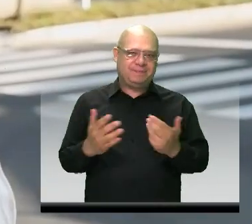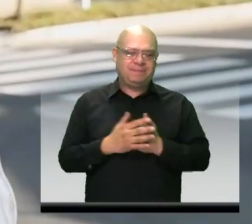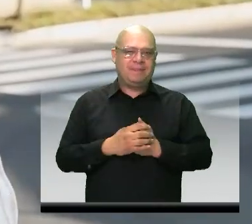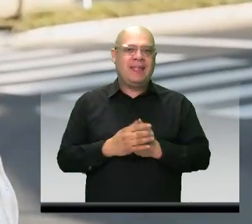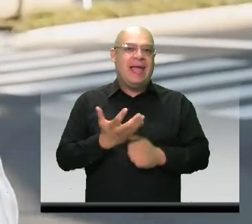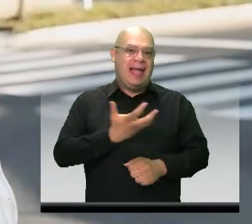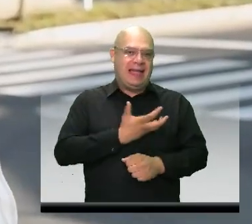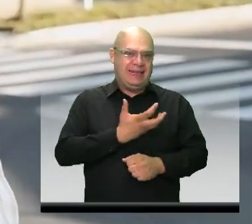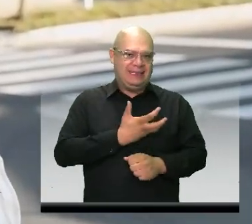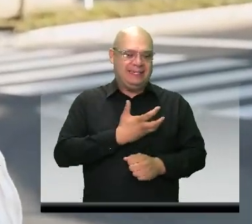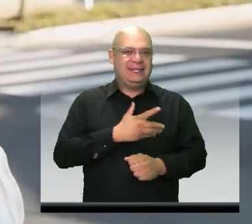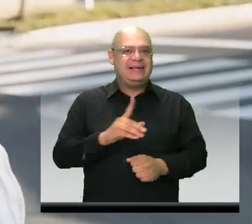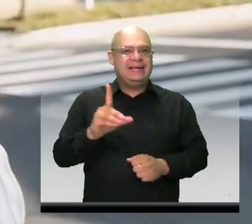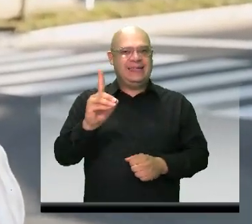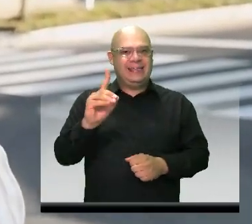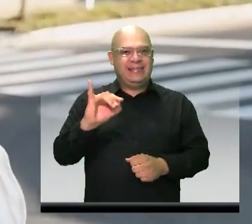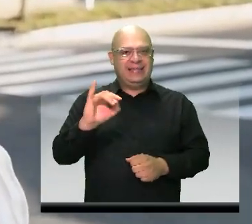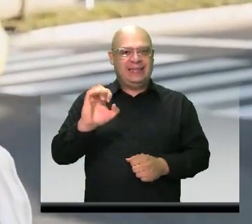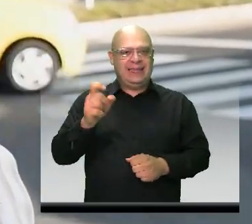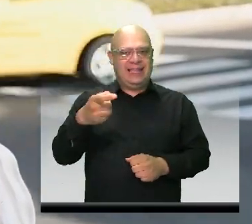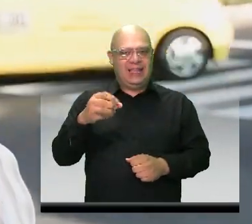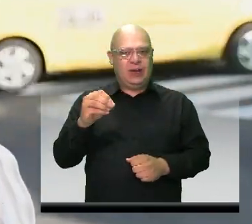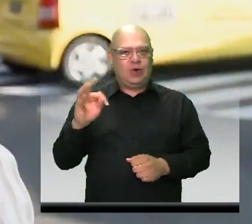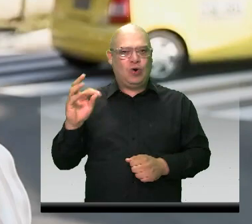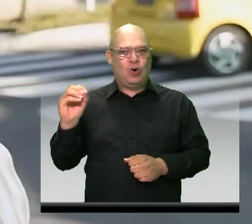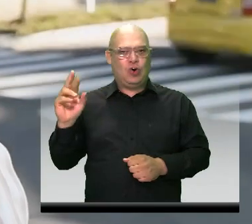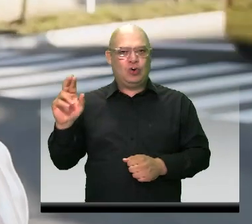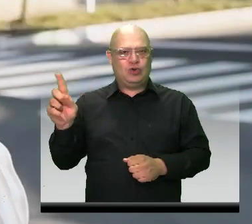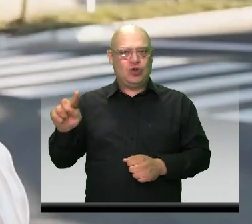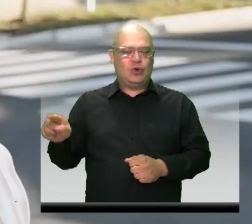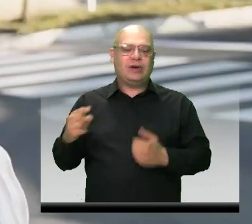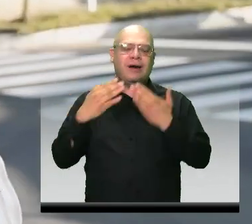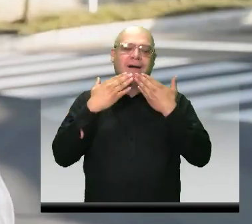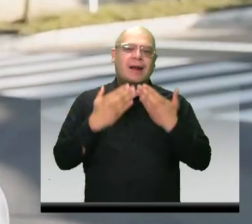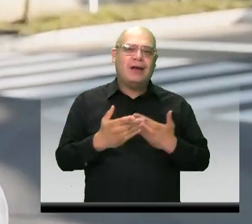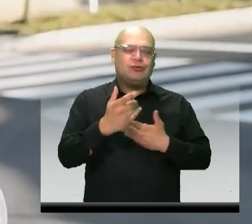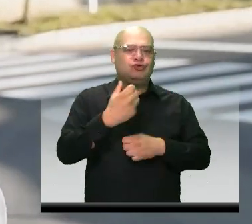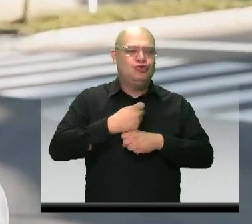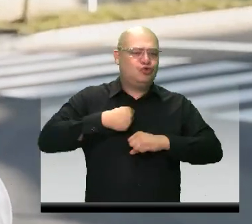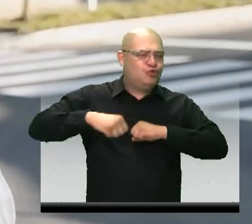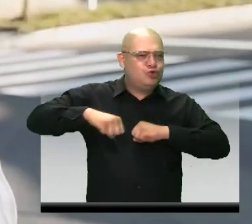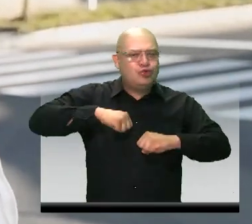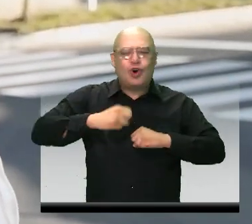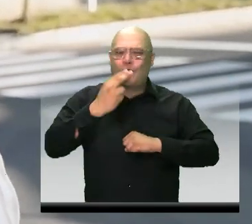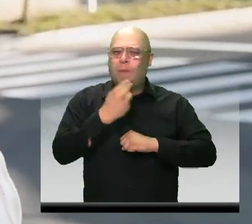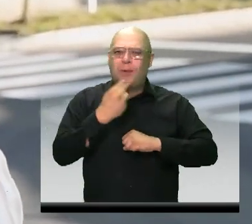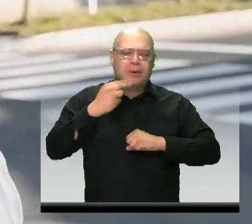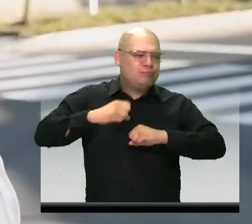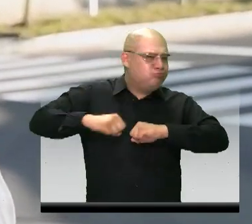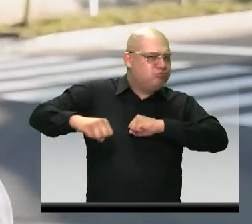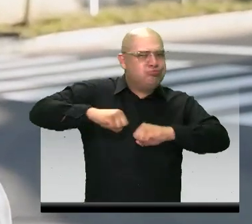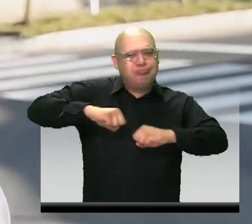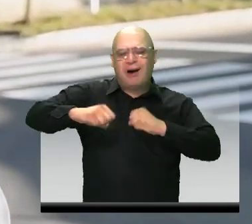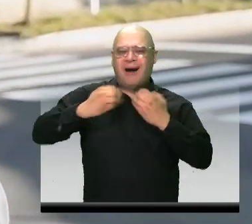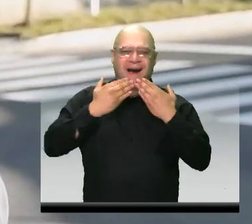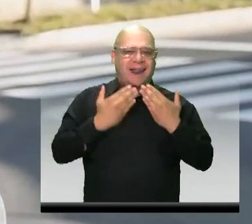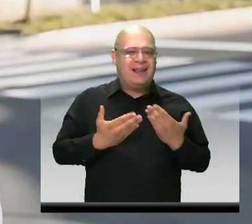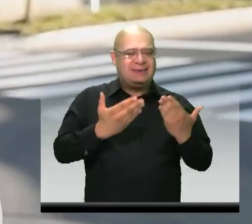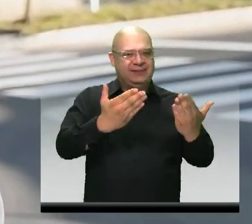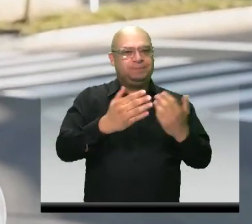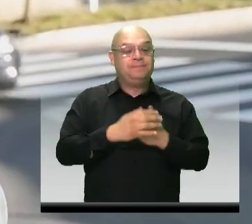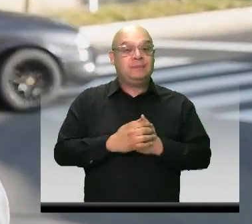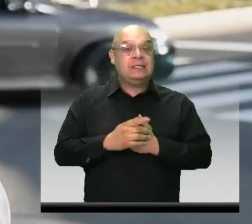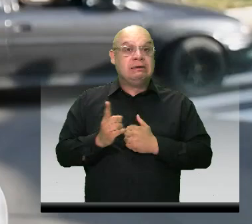alcalde Diego Torres, por su trabajo y por su compromiso con la comunidad. Desde el mismo momento que se